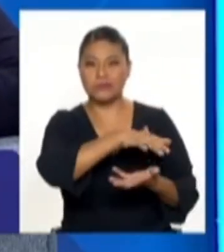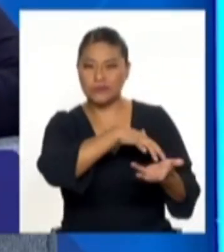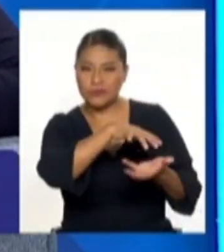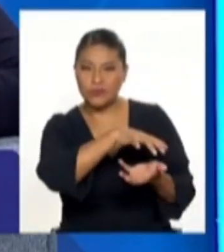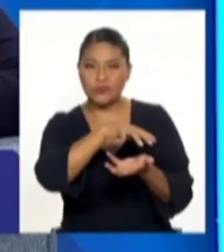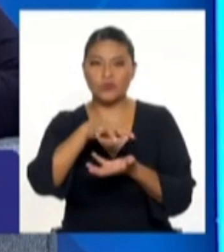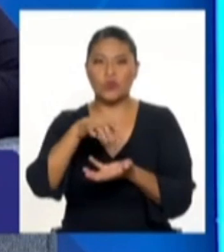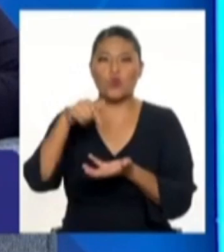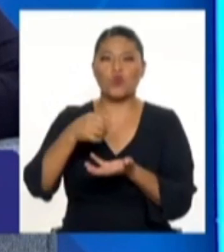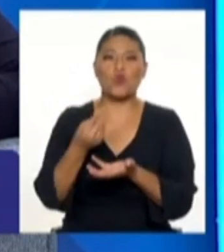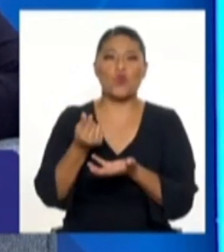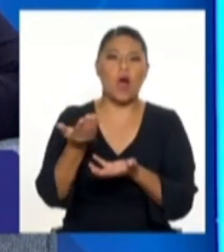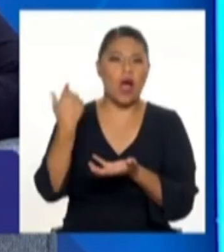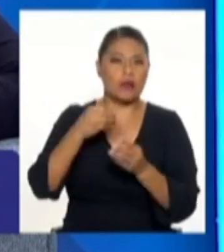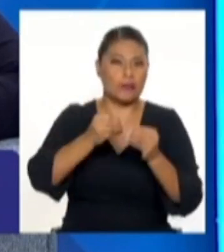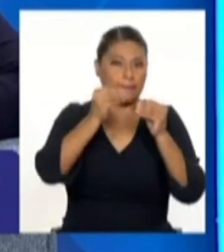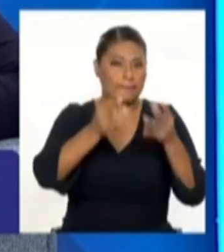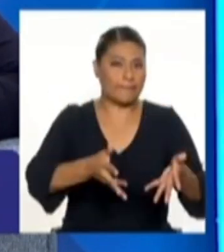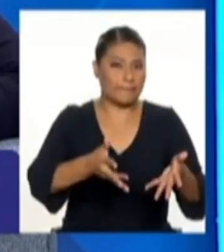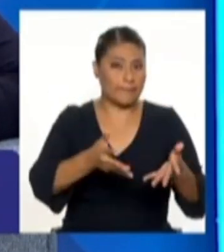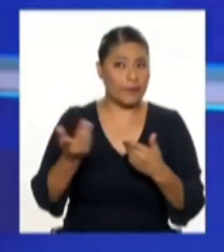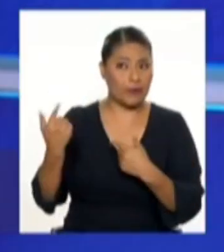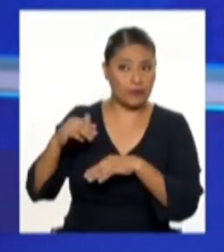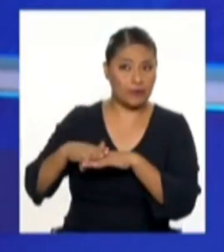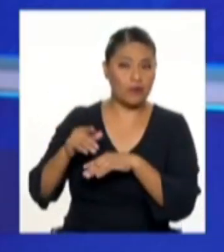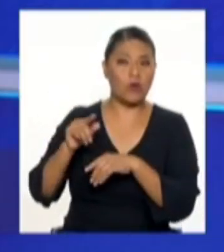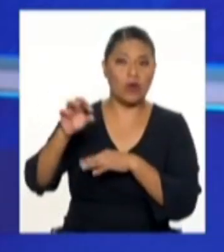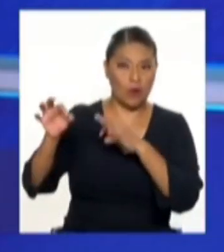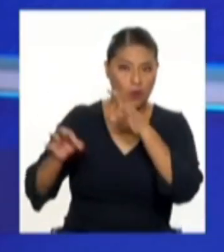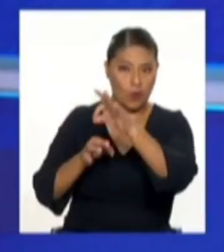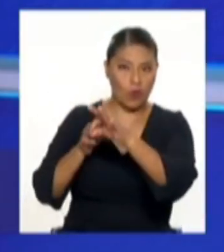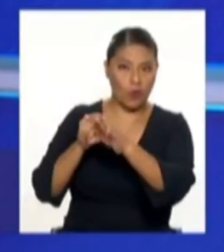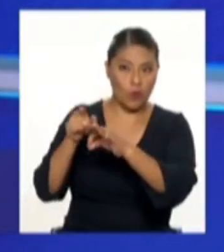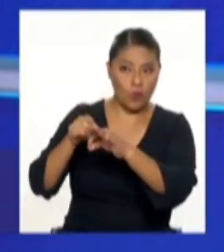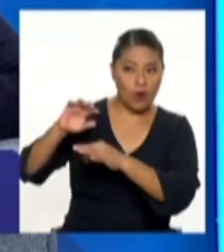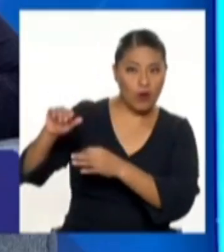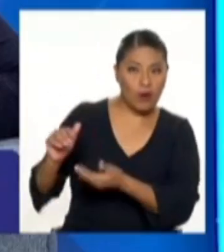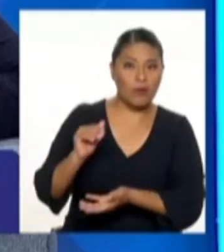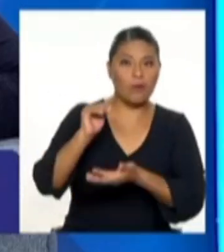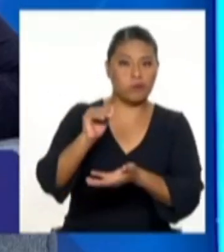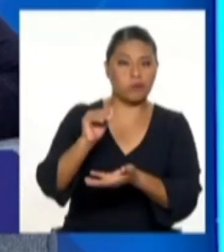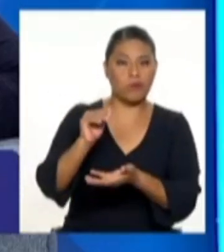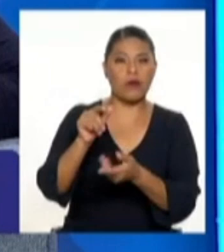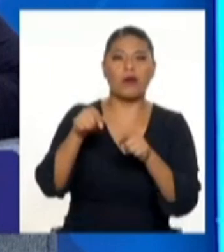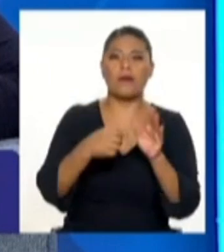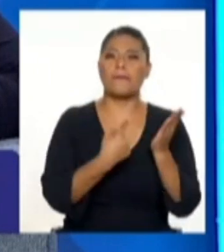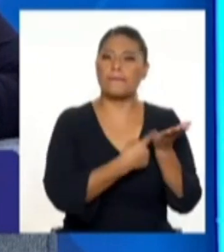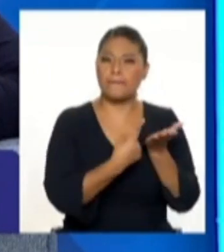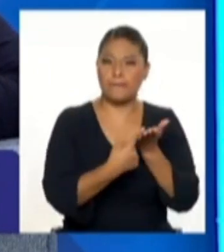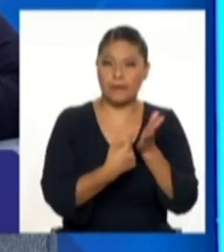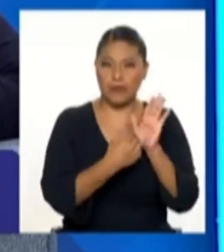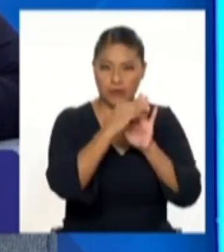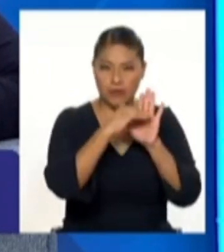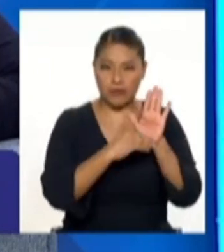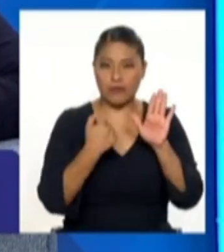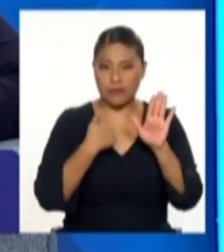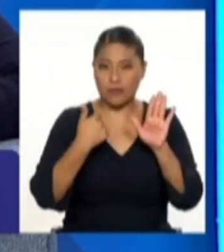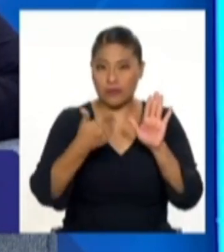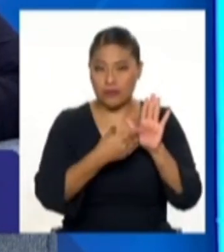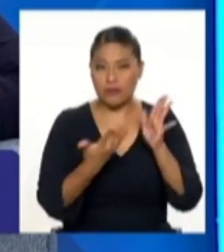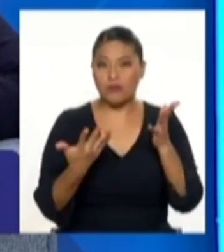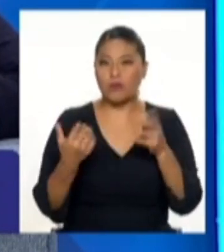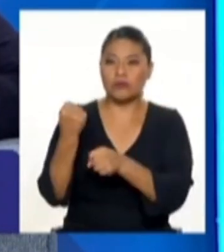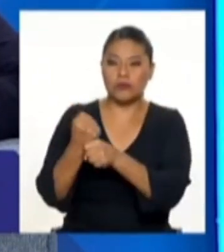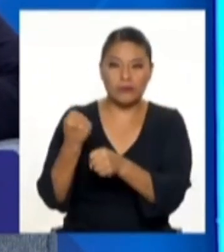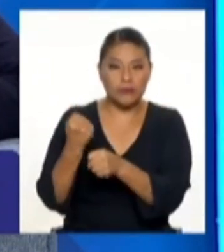parte de eso estará vinculado, obviamente, a estas inversiones de las que nos está comentando. Pero, ¿hay algún plan específico para mejorar el empleo? ¿Cómo